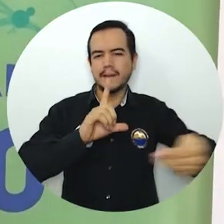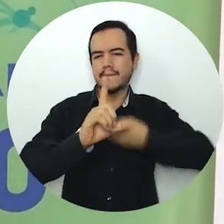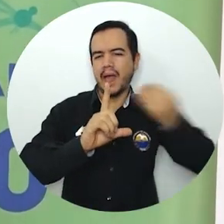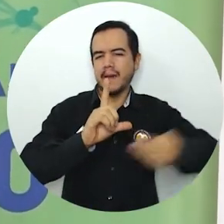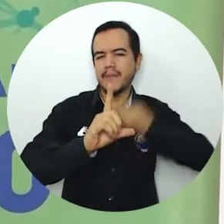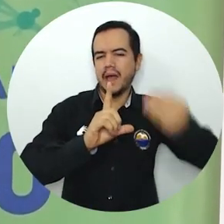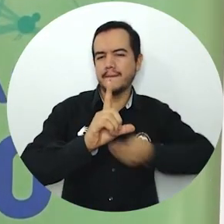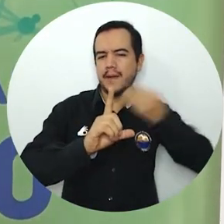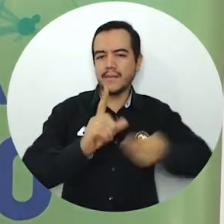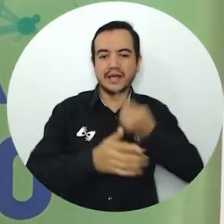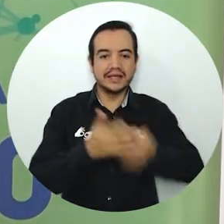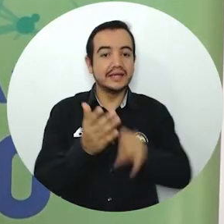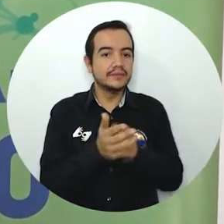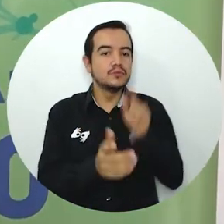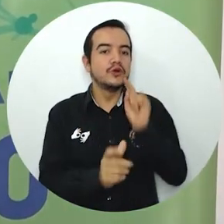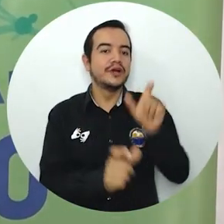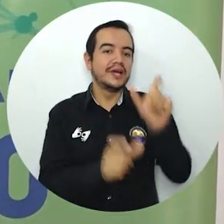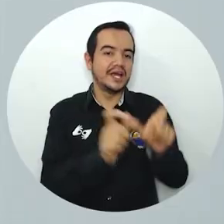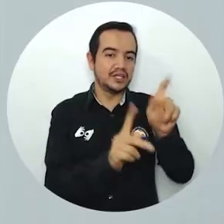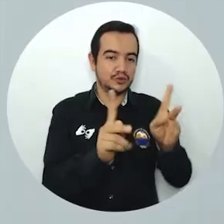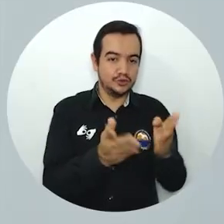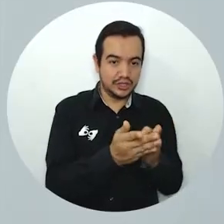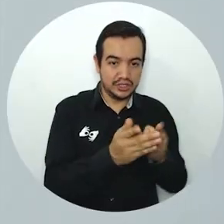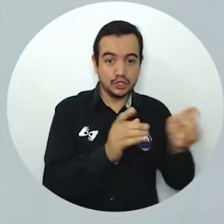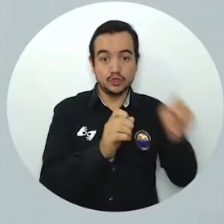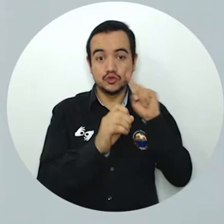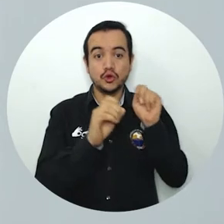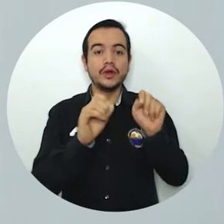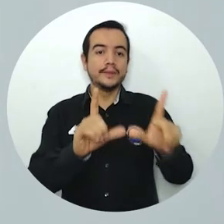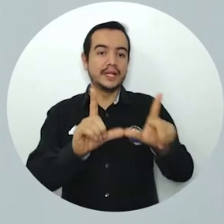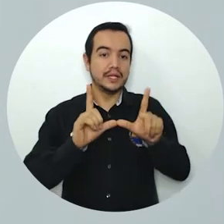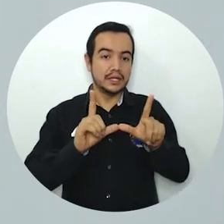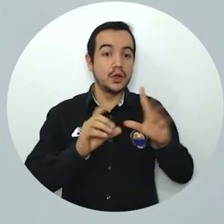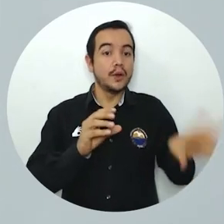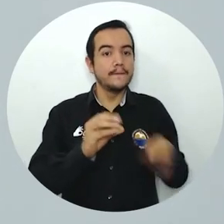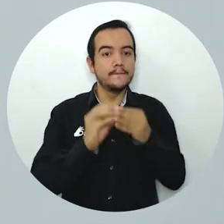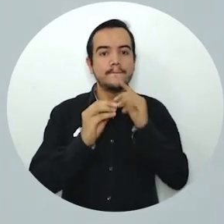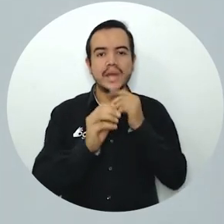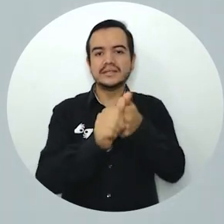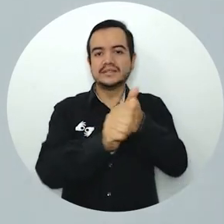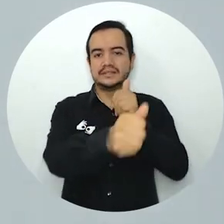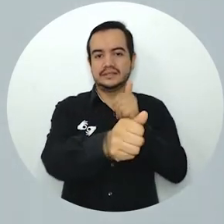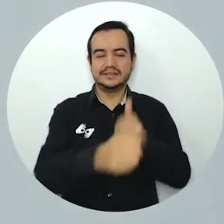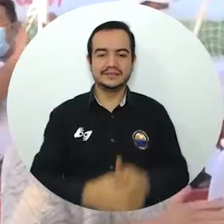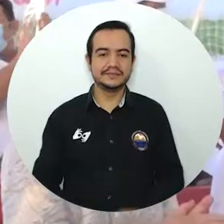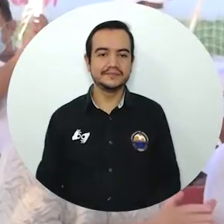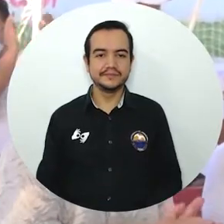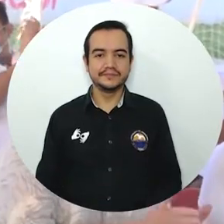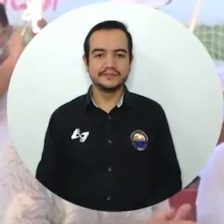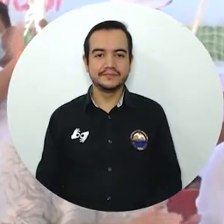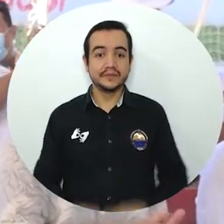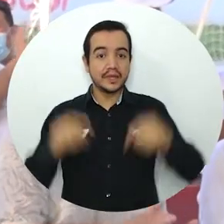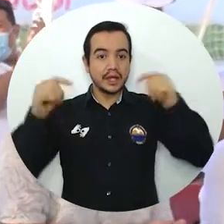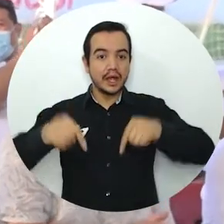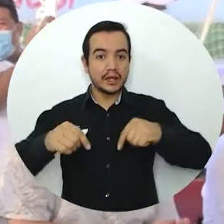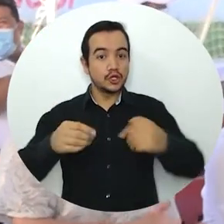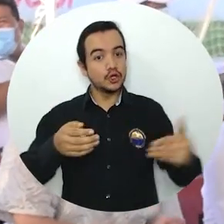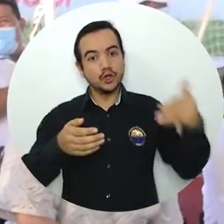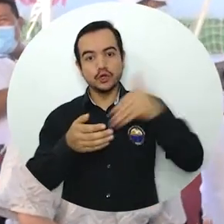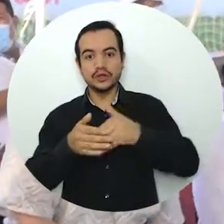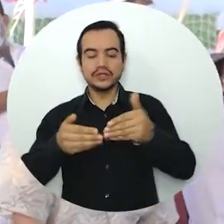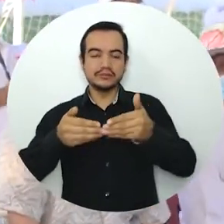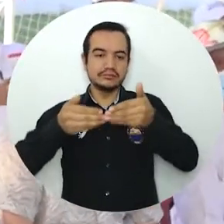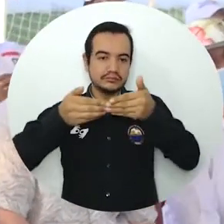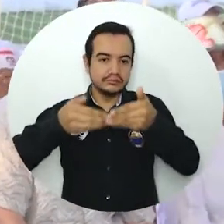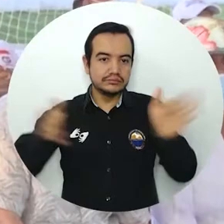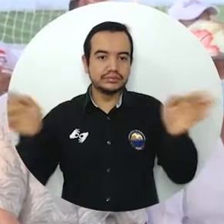beneficio de estudiantes de pregrado y distancia de dicho municipio y la población en general. Acabamos de inaugurar nuestra